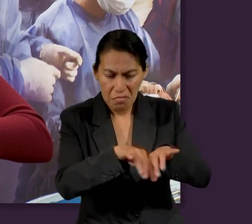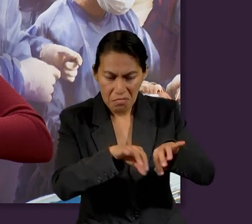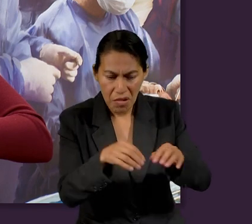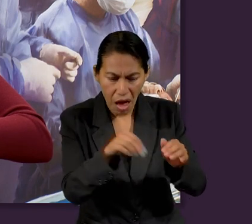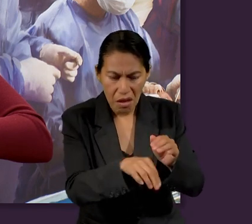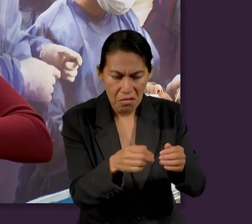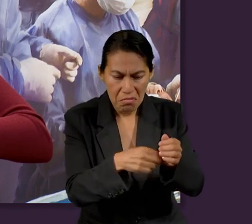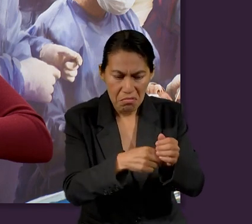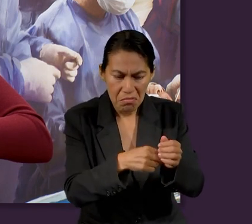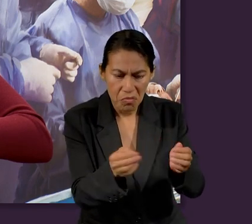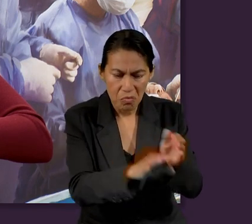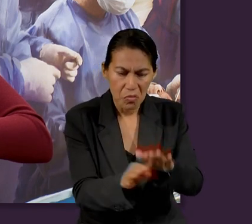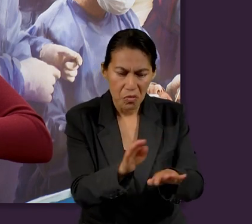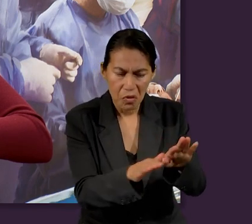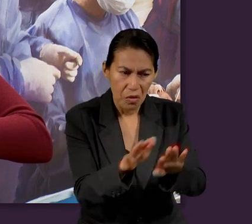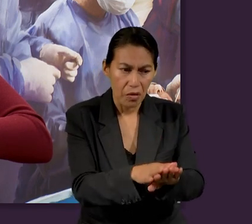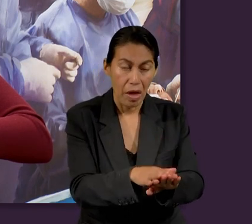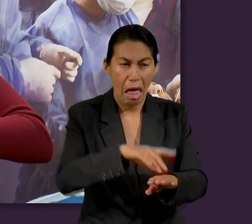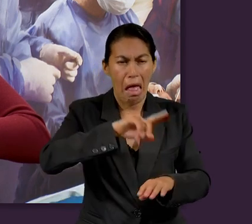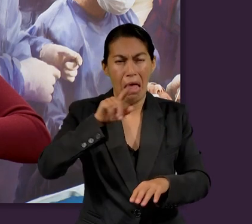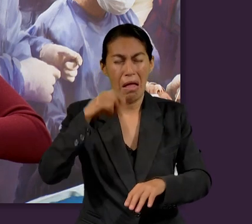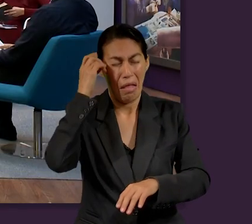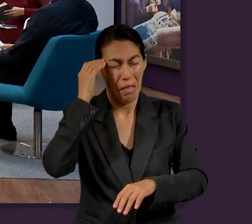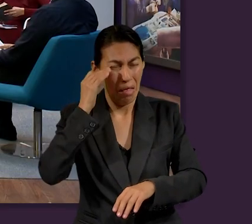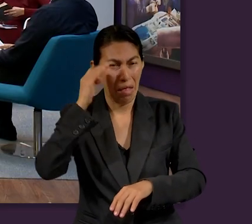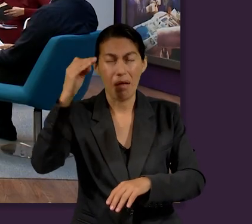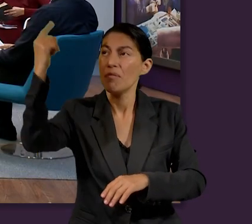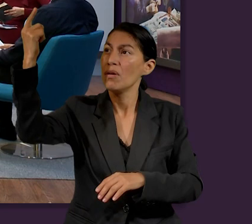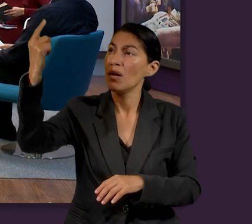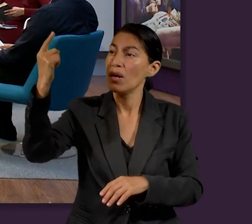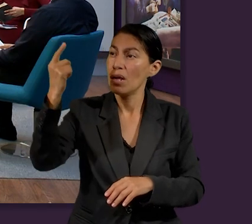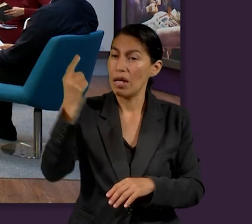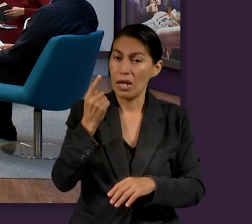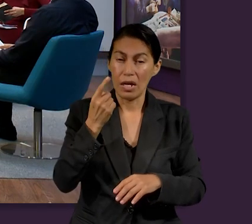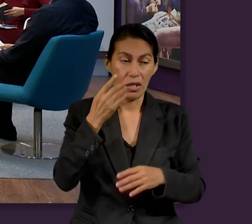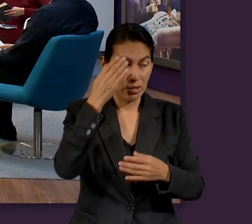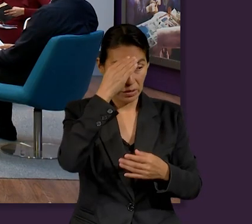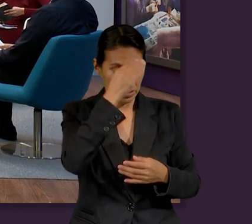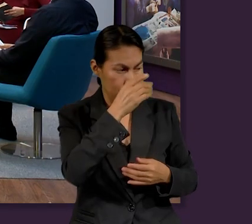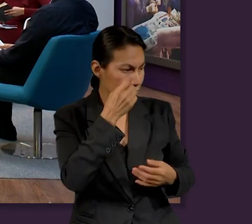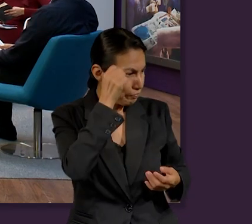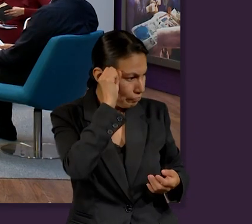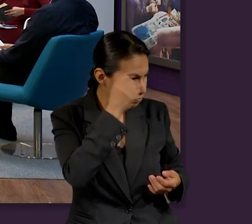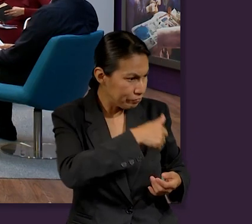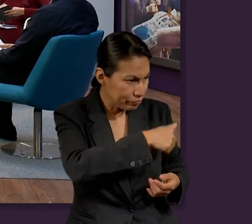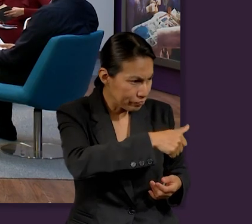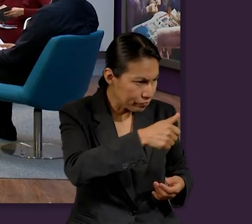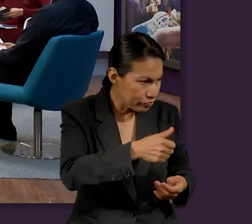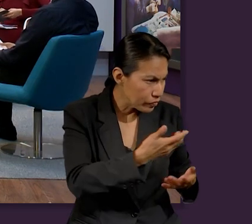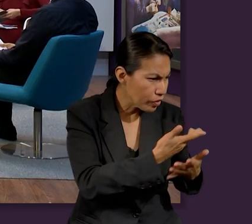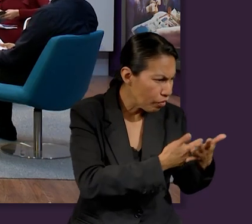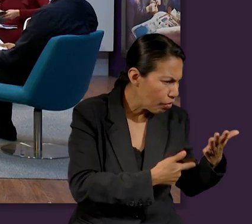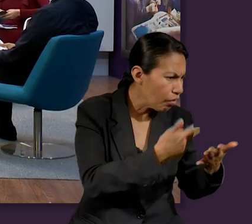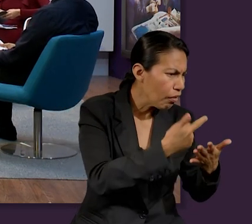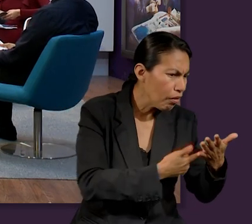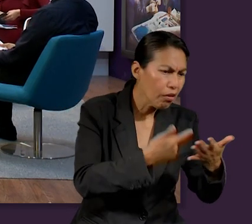y escondió el dinero de su señor. Después de mucho tiempo, regresó el señor de aquellos siervos y arregló cuentas con ellos. Bueno,